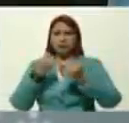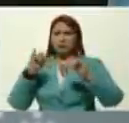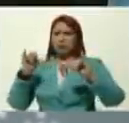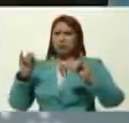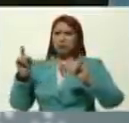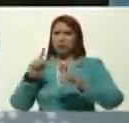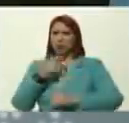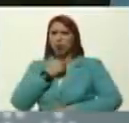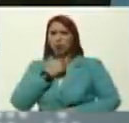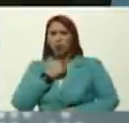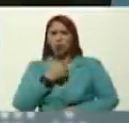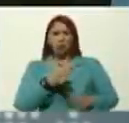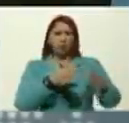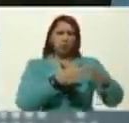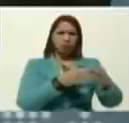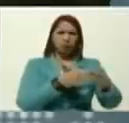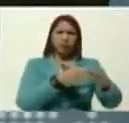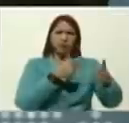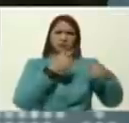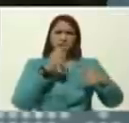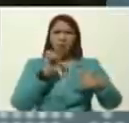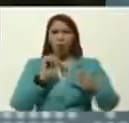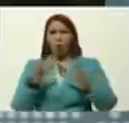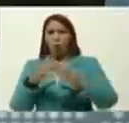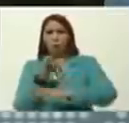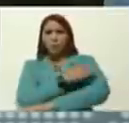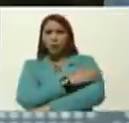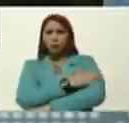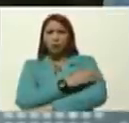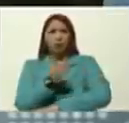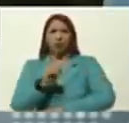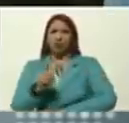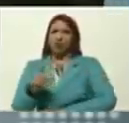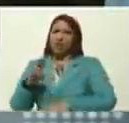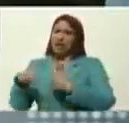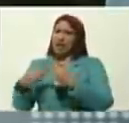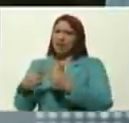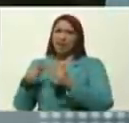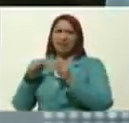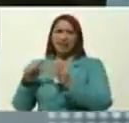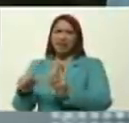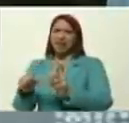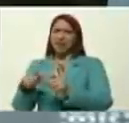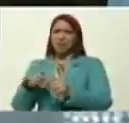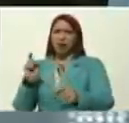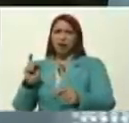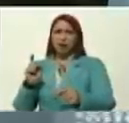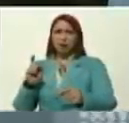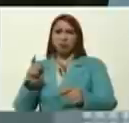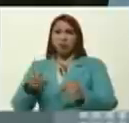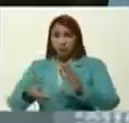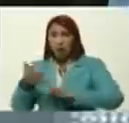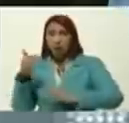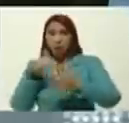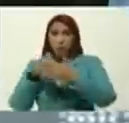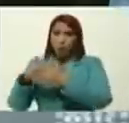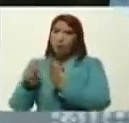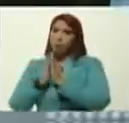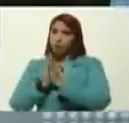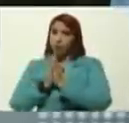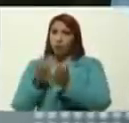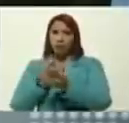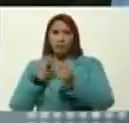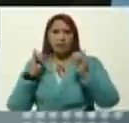y a los ninis, no se queden por fuera, que nadie se quede por fuera, salgan a votar, a los